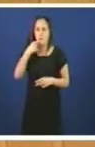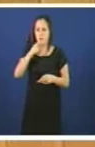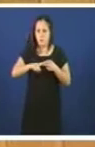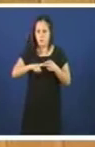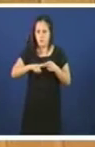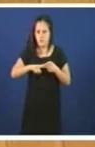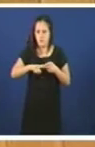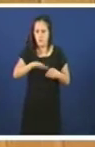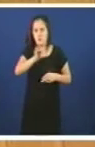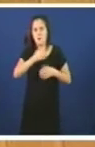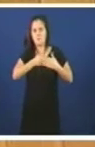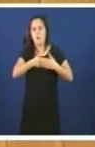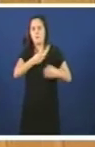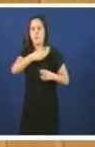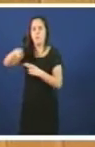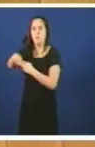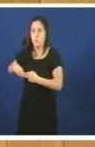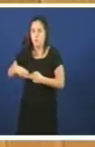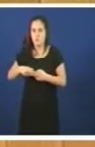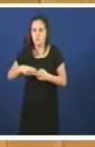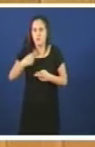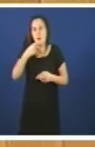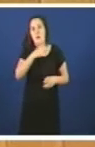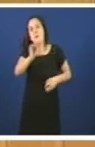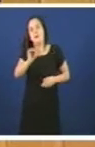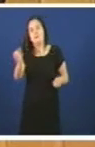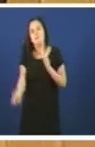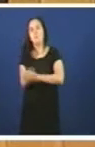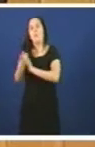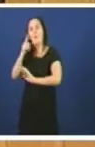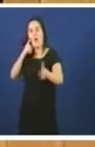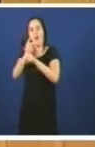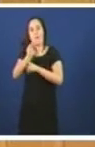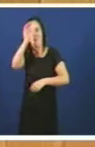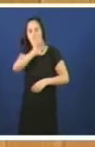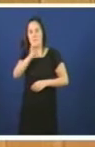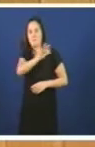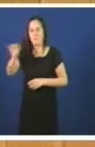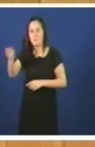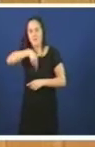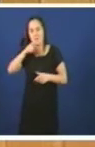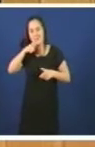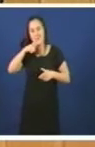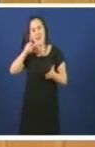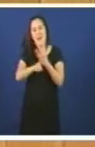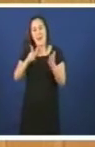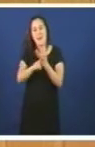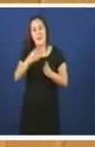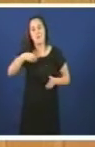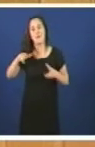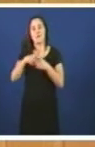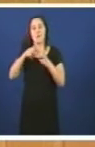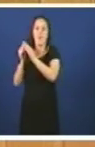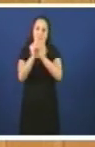e tamén da vontade política de crear aptitudes positivas cara a lingua. Uns principios que son compartidos polo consunto da sociedade